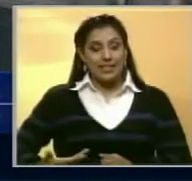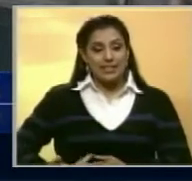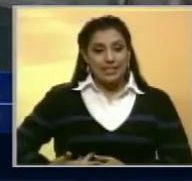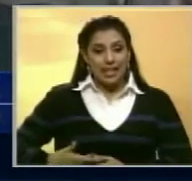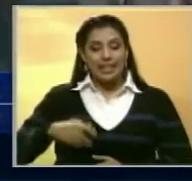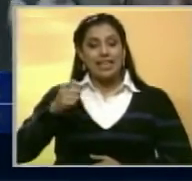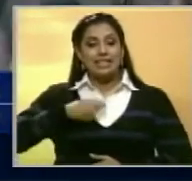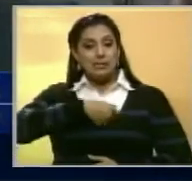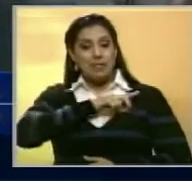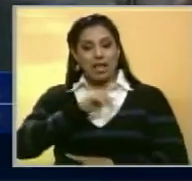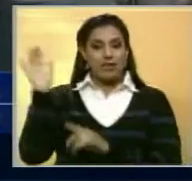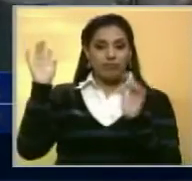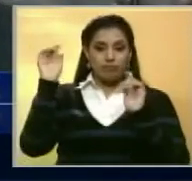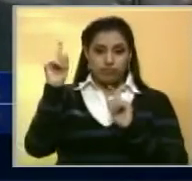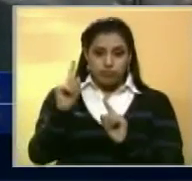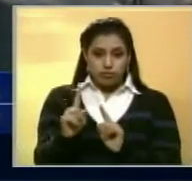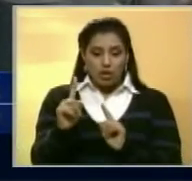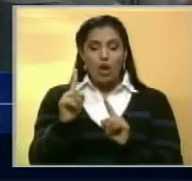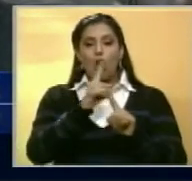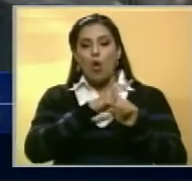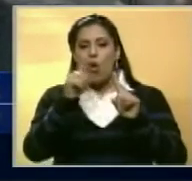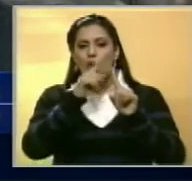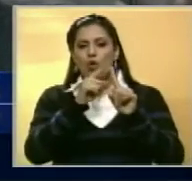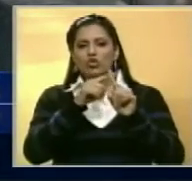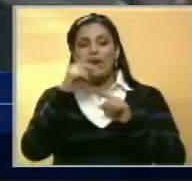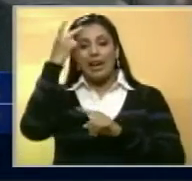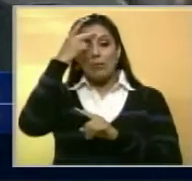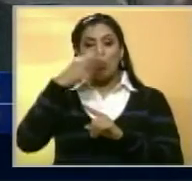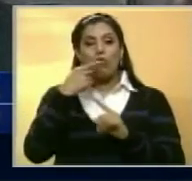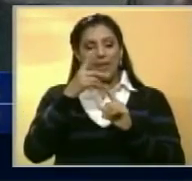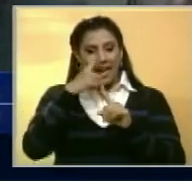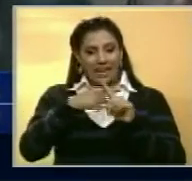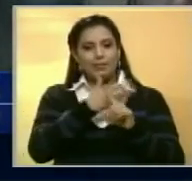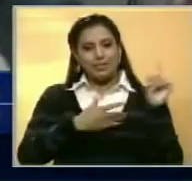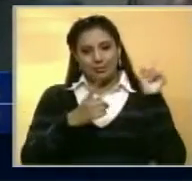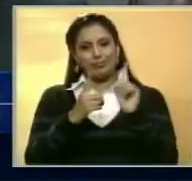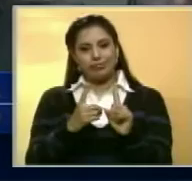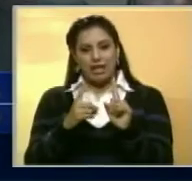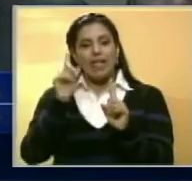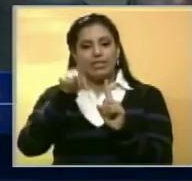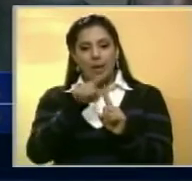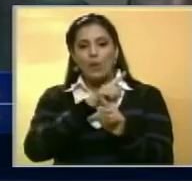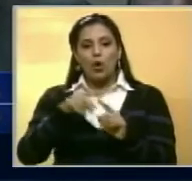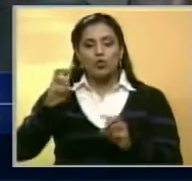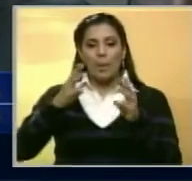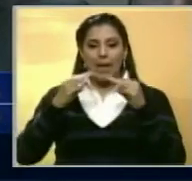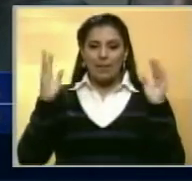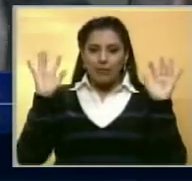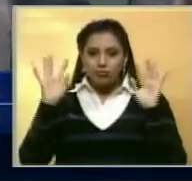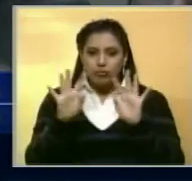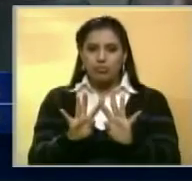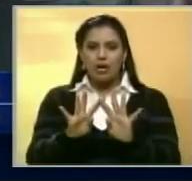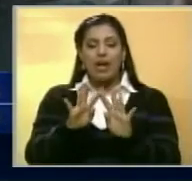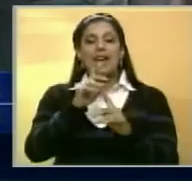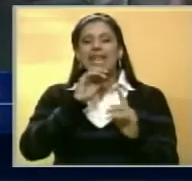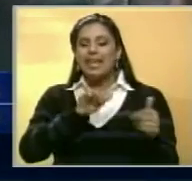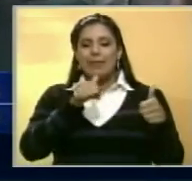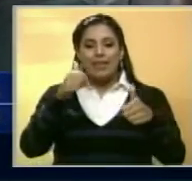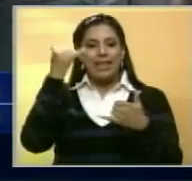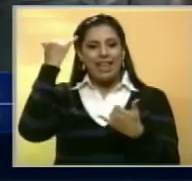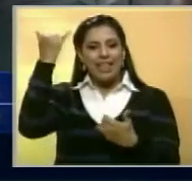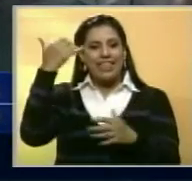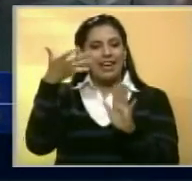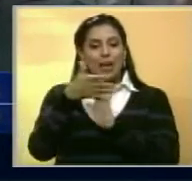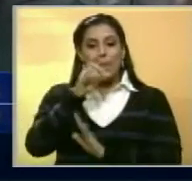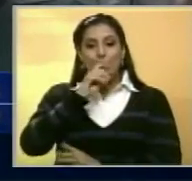Luis Rodríguez Zapatero, de España, Leonel Fernández, de República Dominicana, y Martín Torrijos, de Panamá, quienes acompañan la iniciativa del